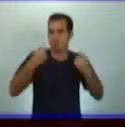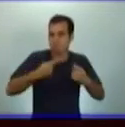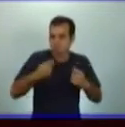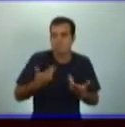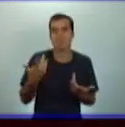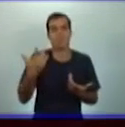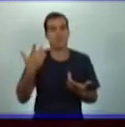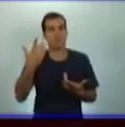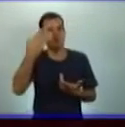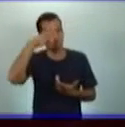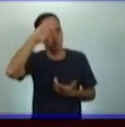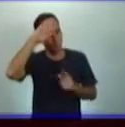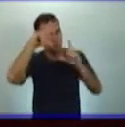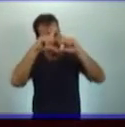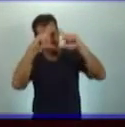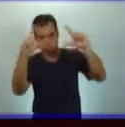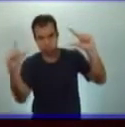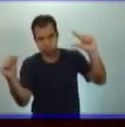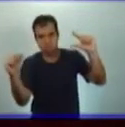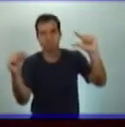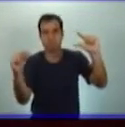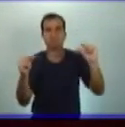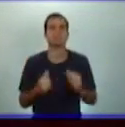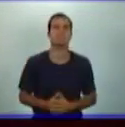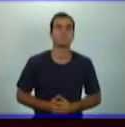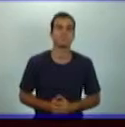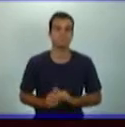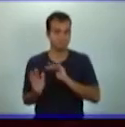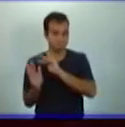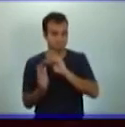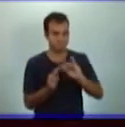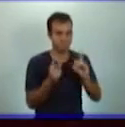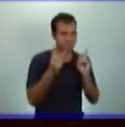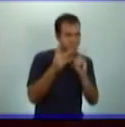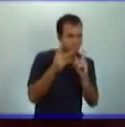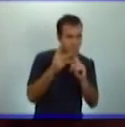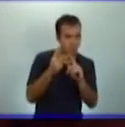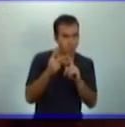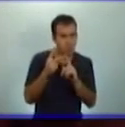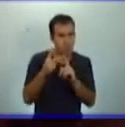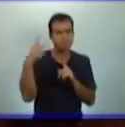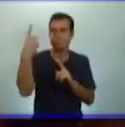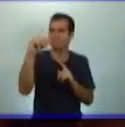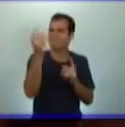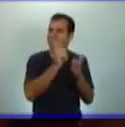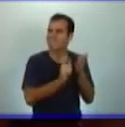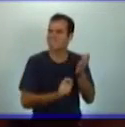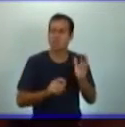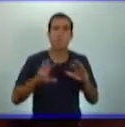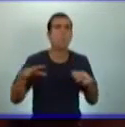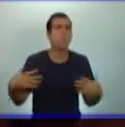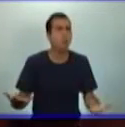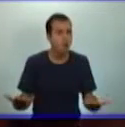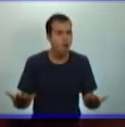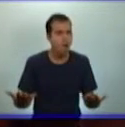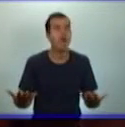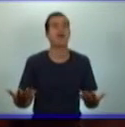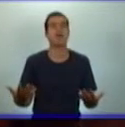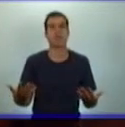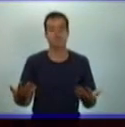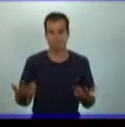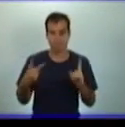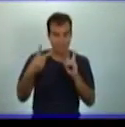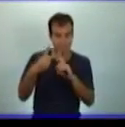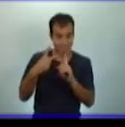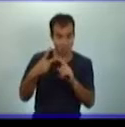¿Cuál sería la otra actividad a desarrollar? Bueno, la segunda actividad